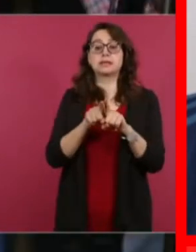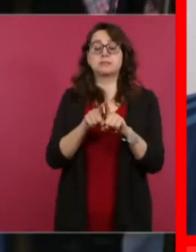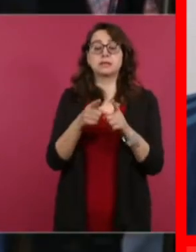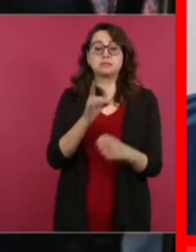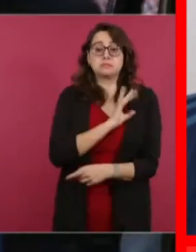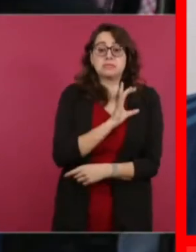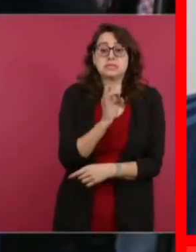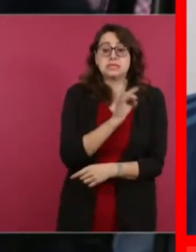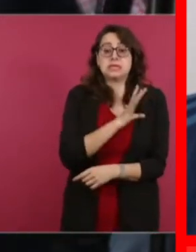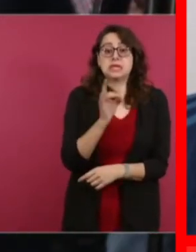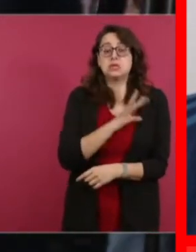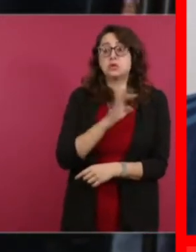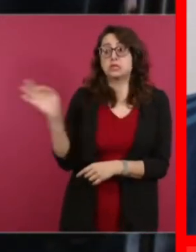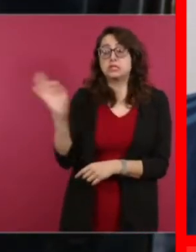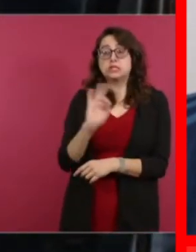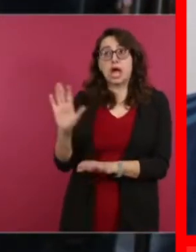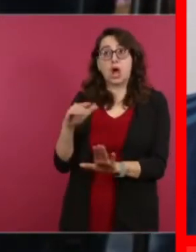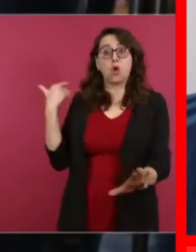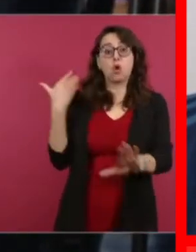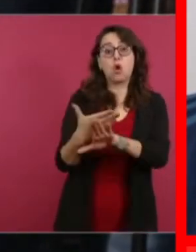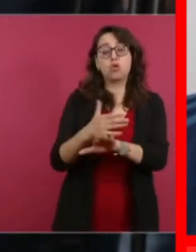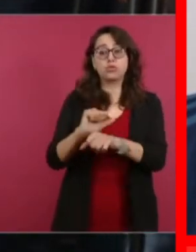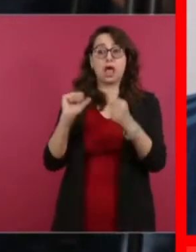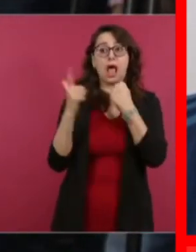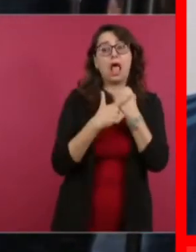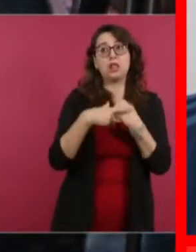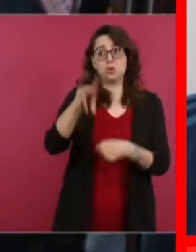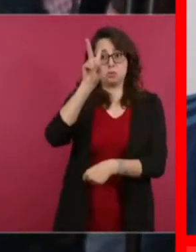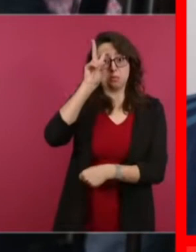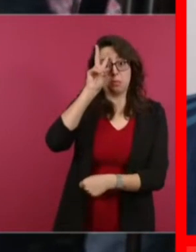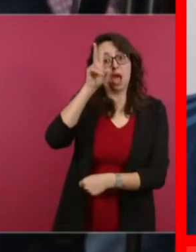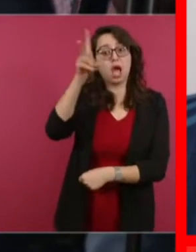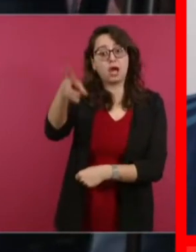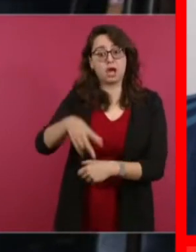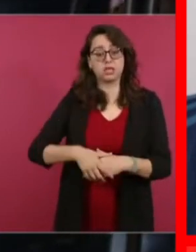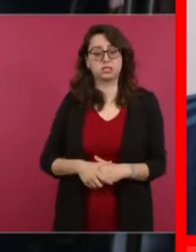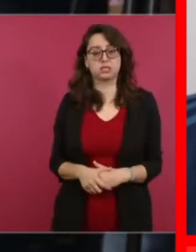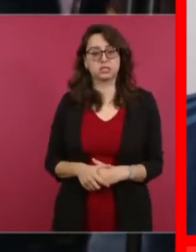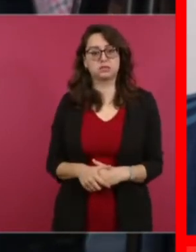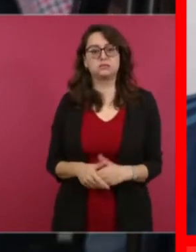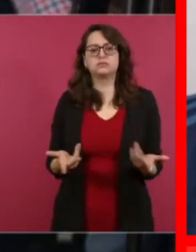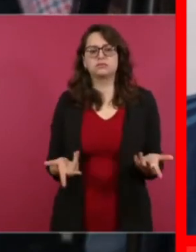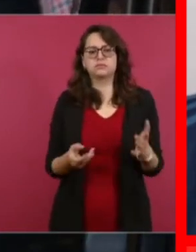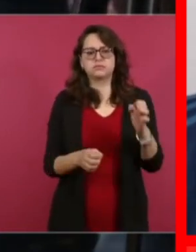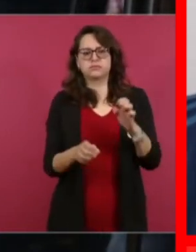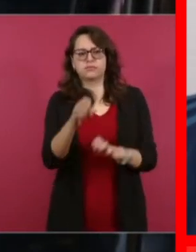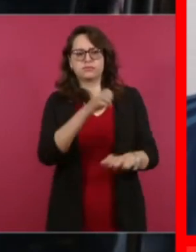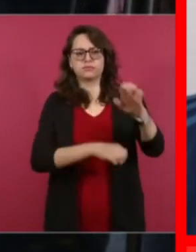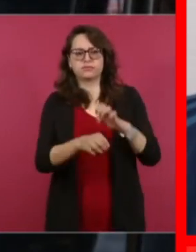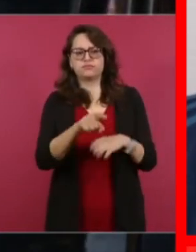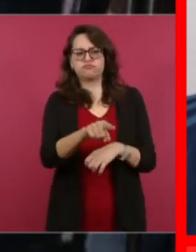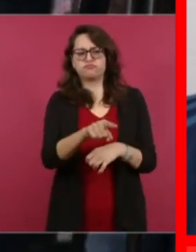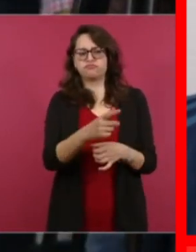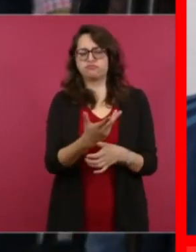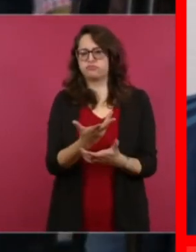haya represalias en contra de ellos y de sus trabajadores. Entonces, obviamente esta empresa está rechazando a esta oferta de